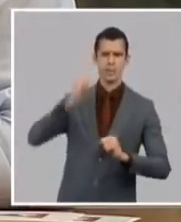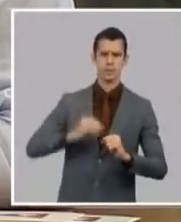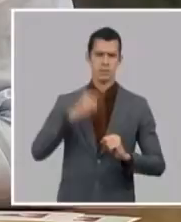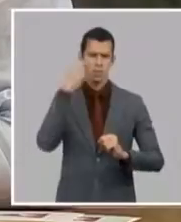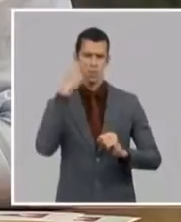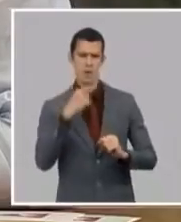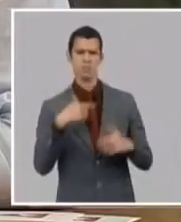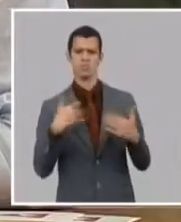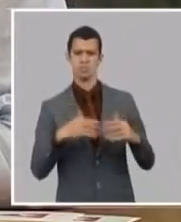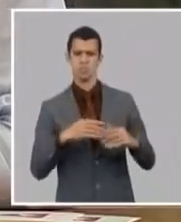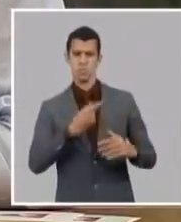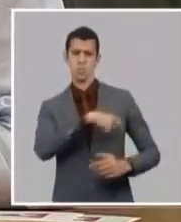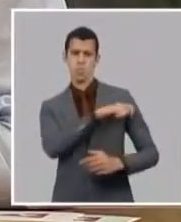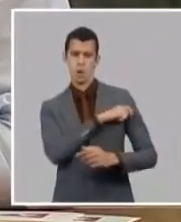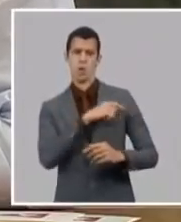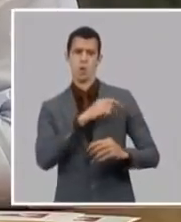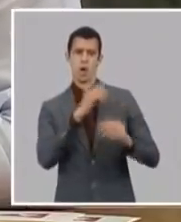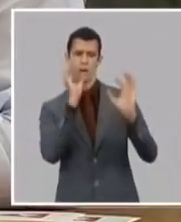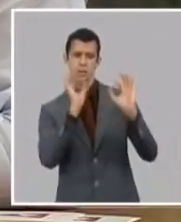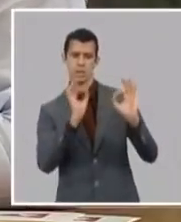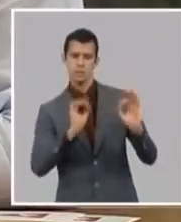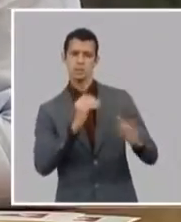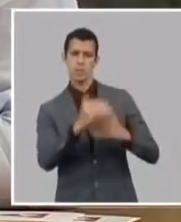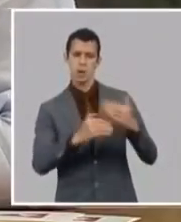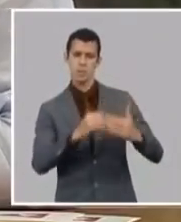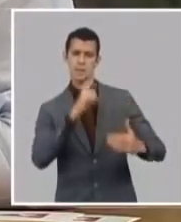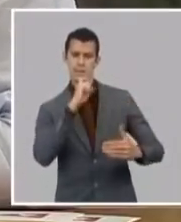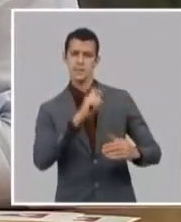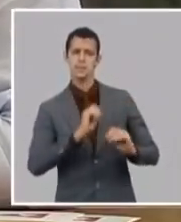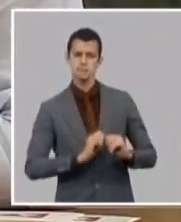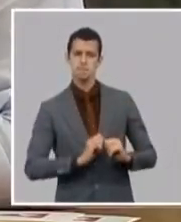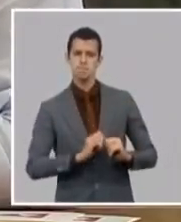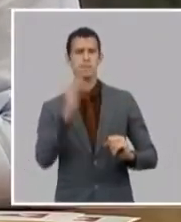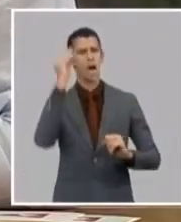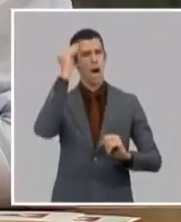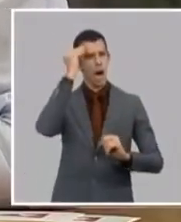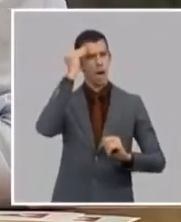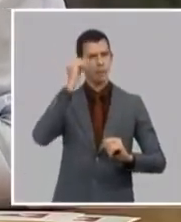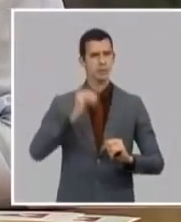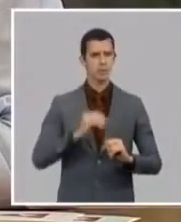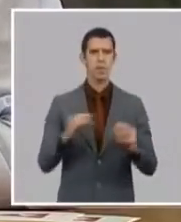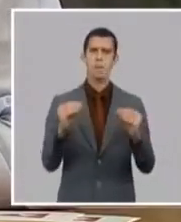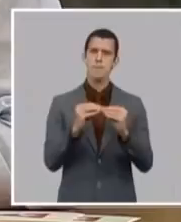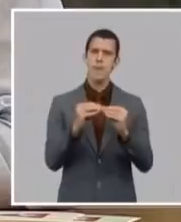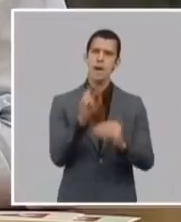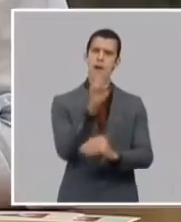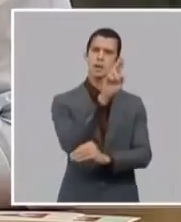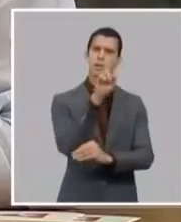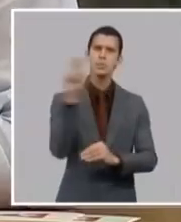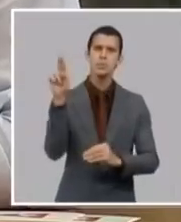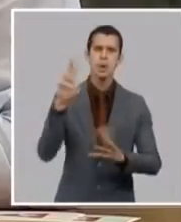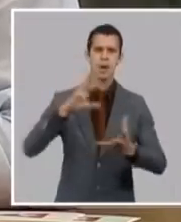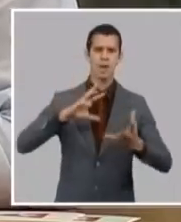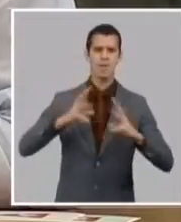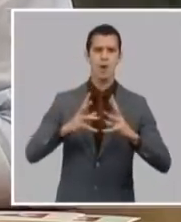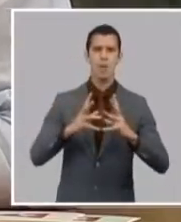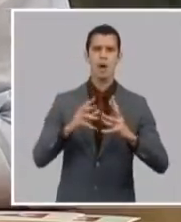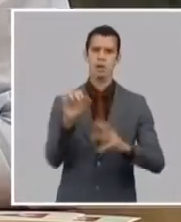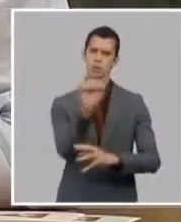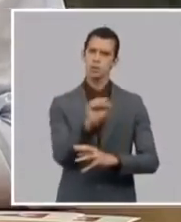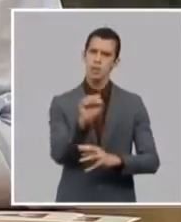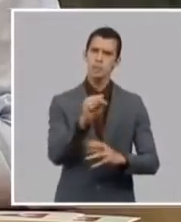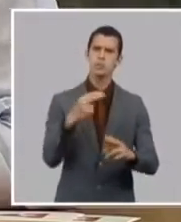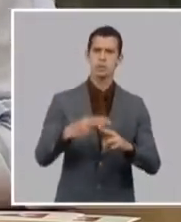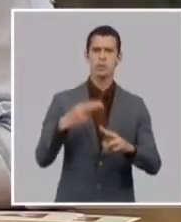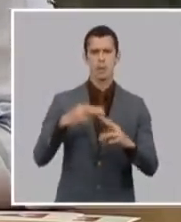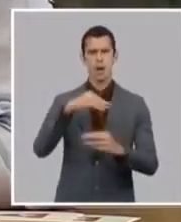críticos la revolución se hizo para transformar esta realidad para llegar a todos para abrir horizontes de superación a todos y yo creo que todos en